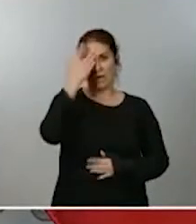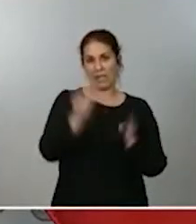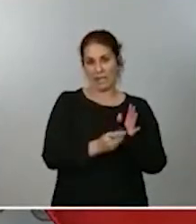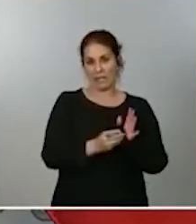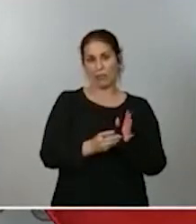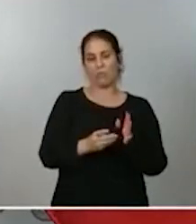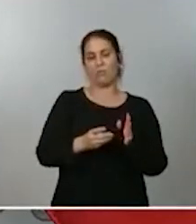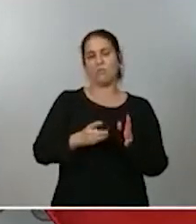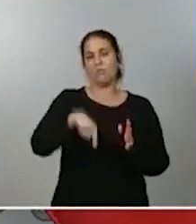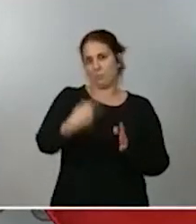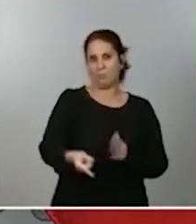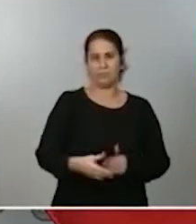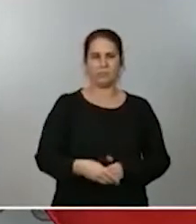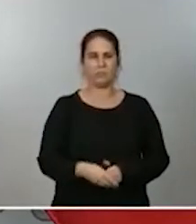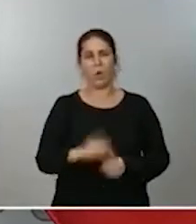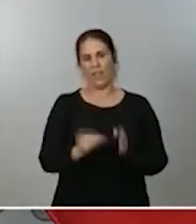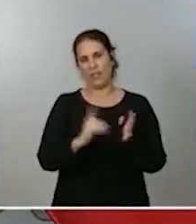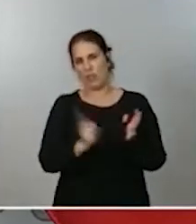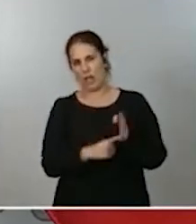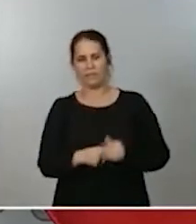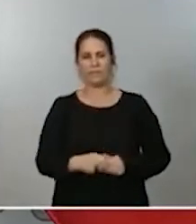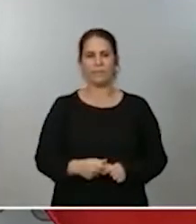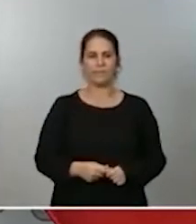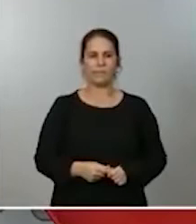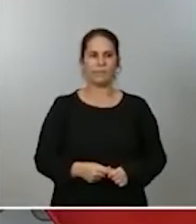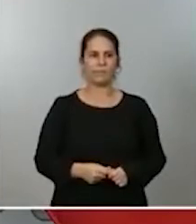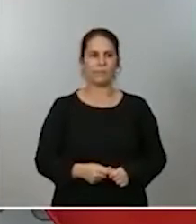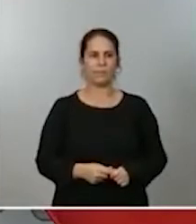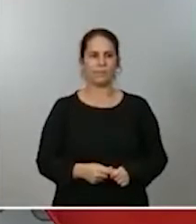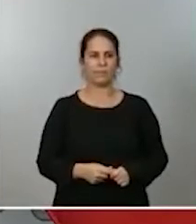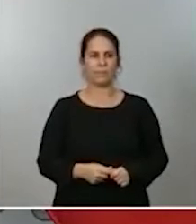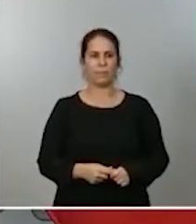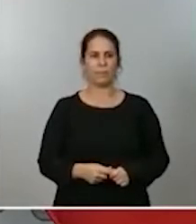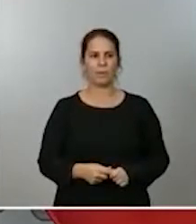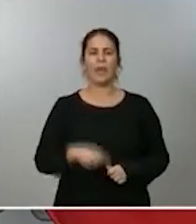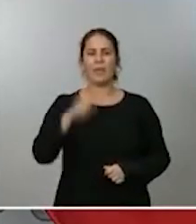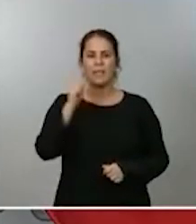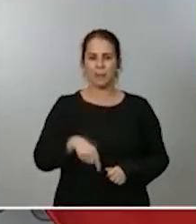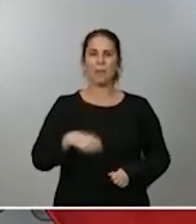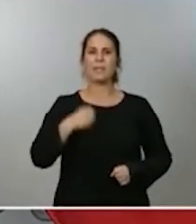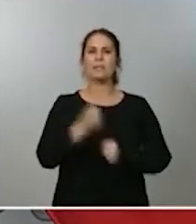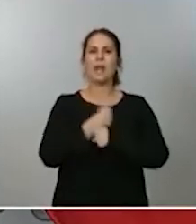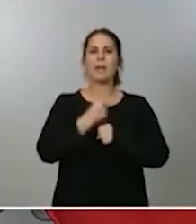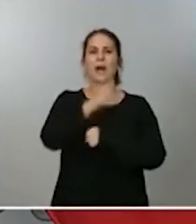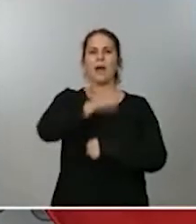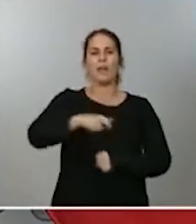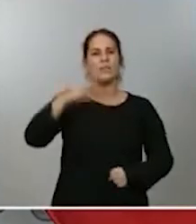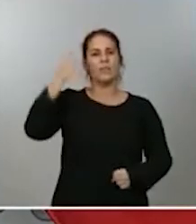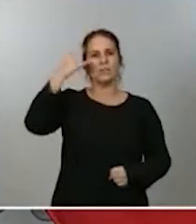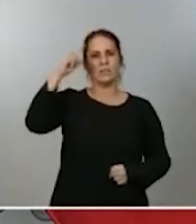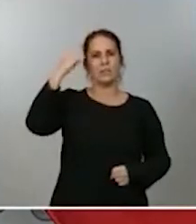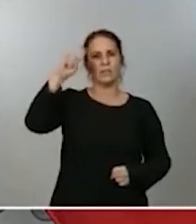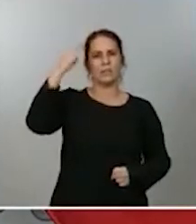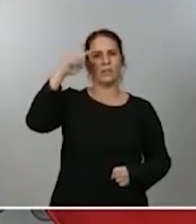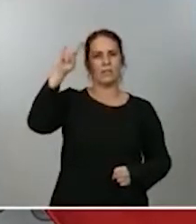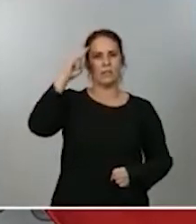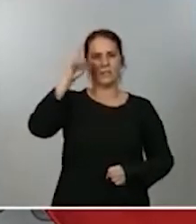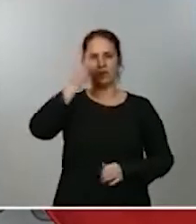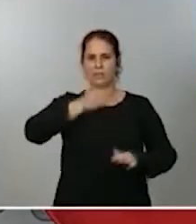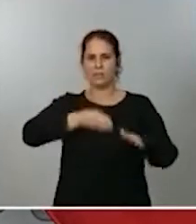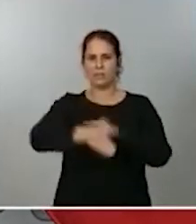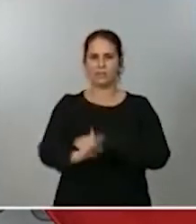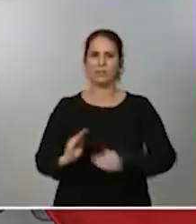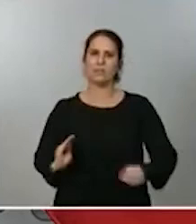Y, por último, este texto contempla también para los trabajadores taurinos un acceso extraordinario a la prestación por